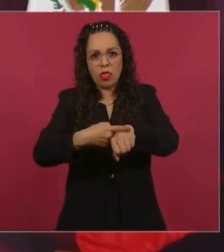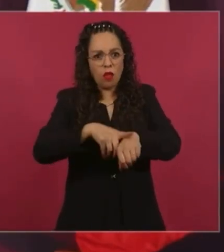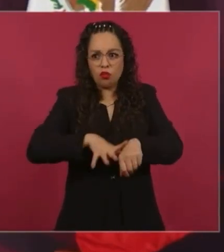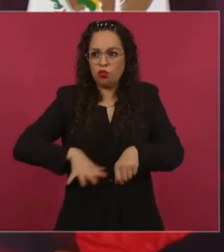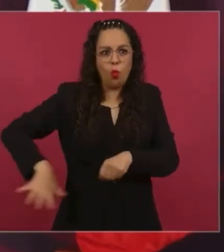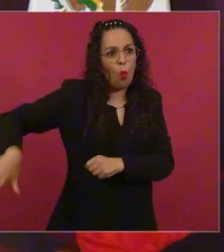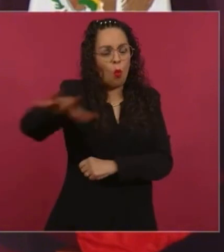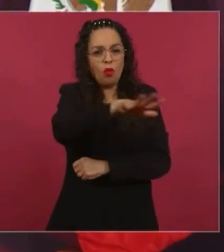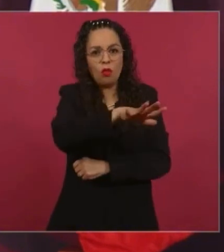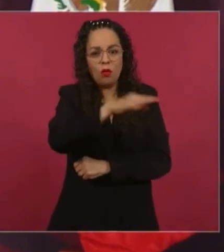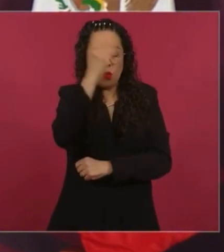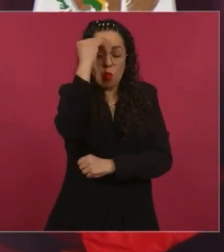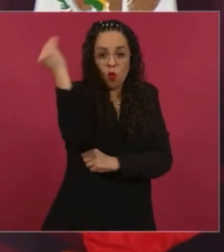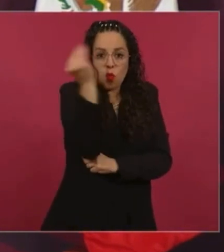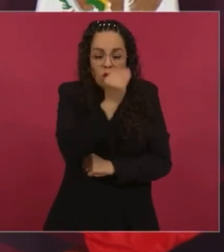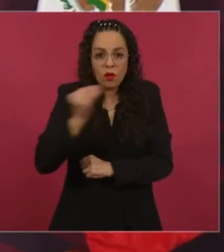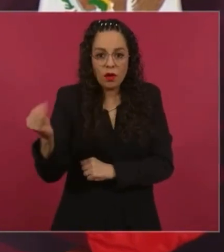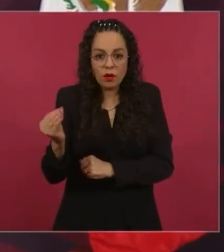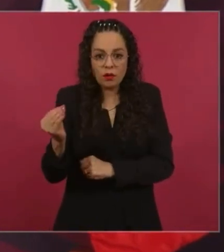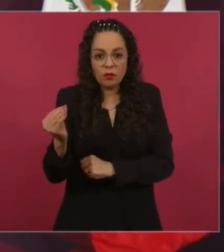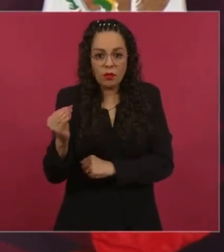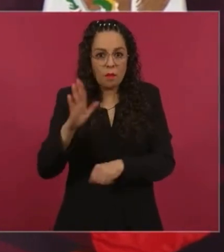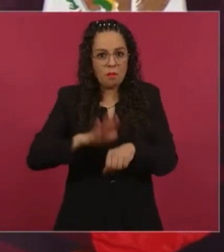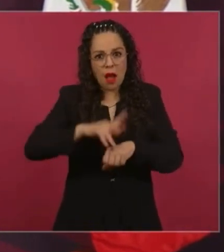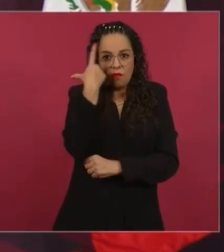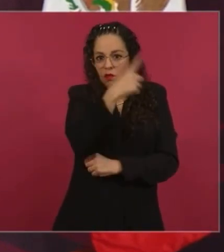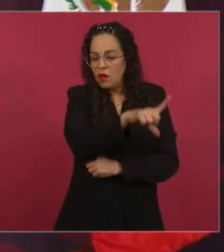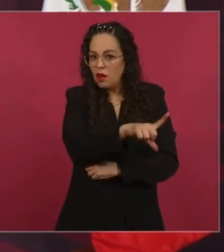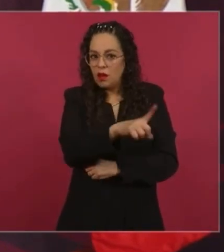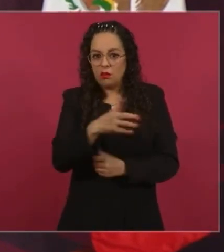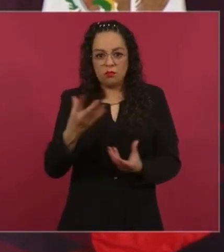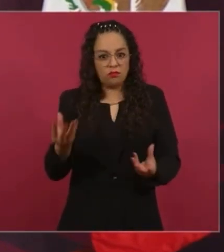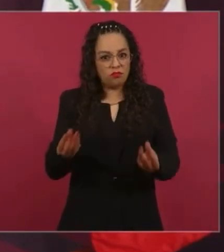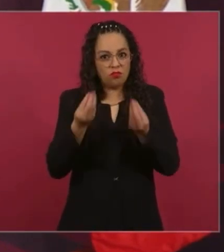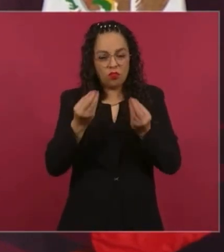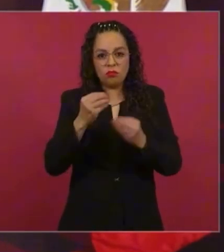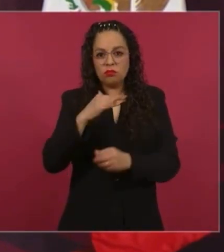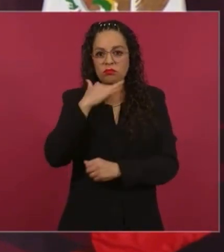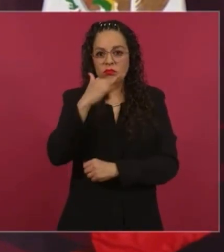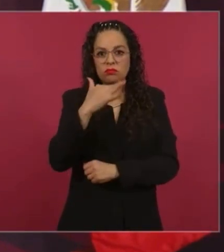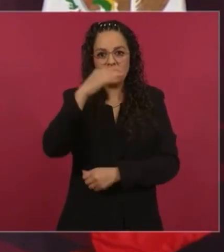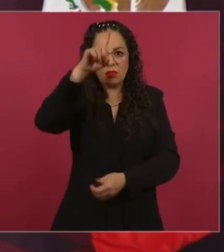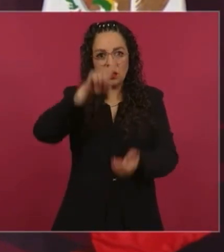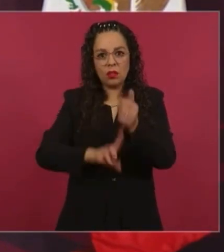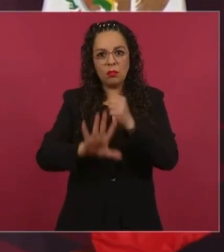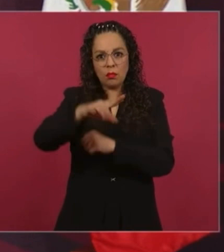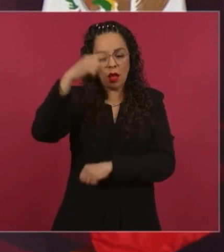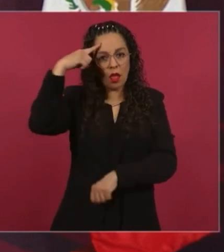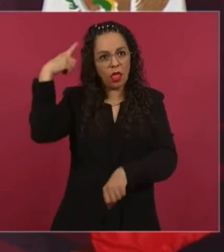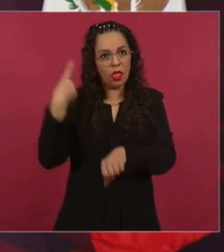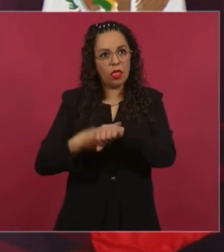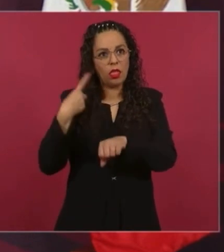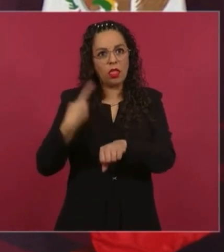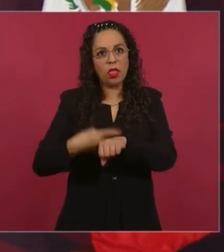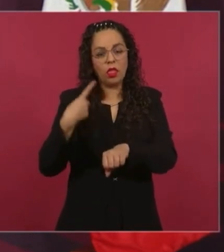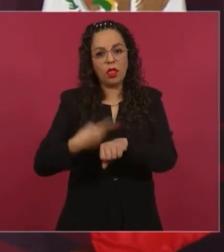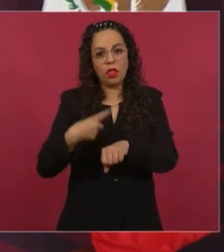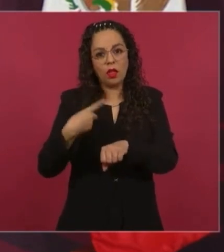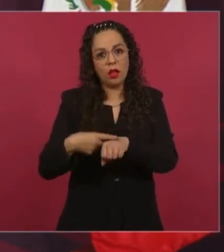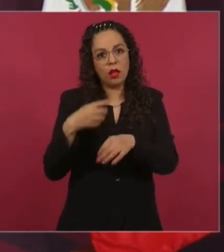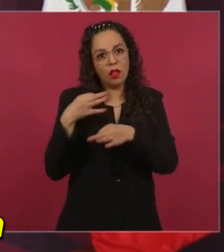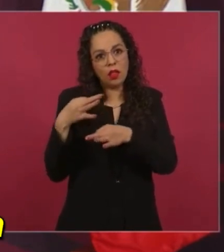Sí, más que una pandemia, una peste, una enfermedad, por